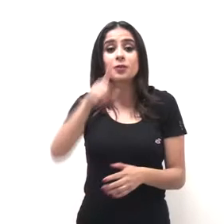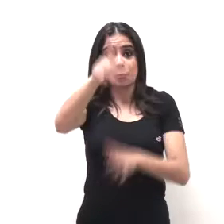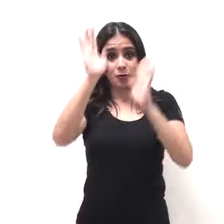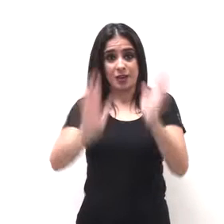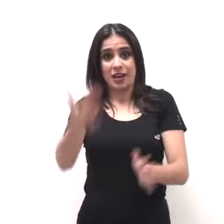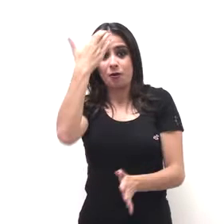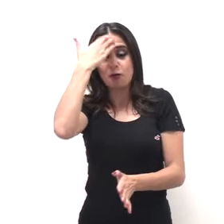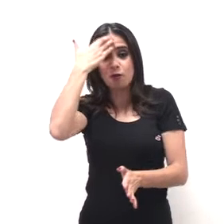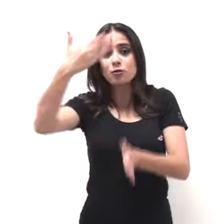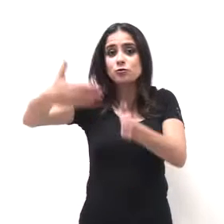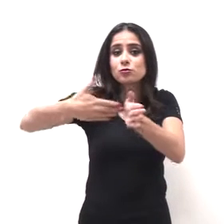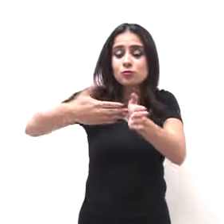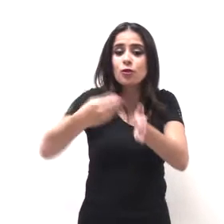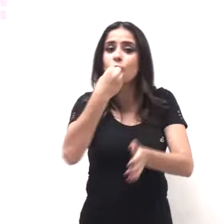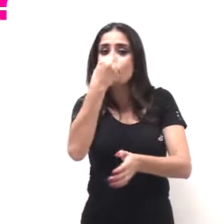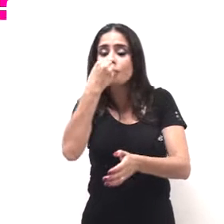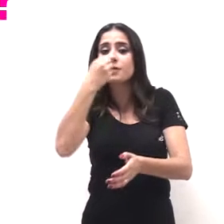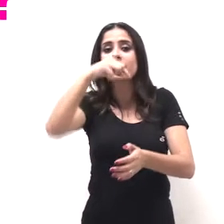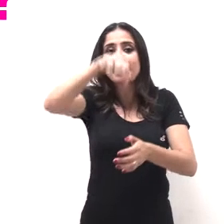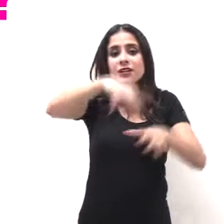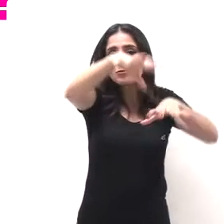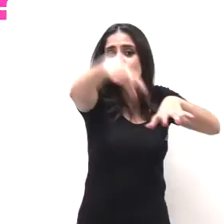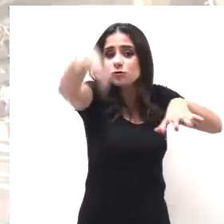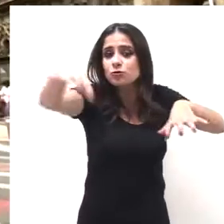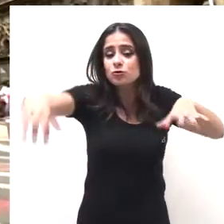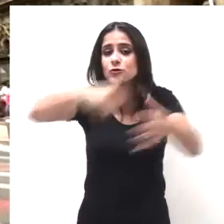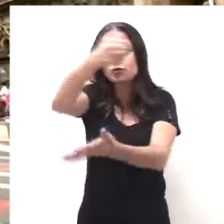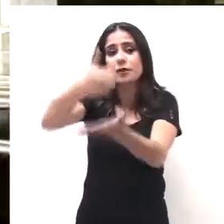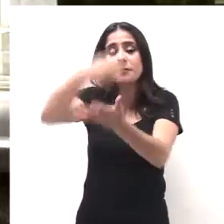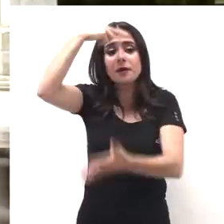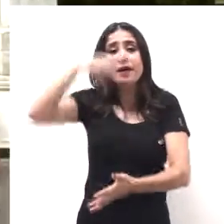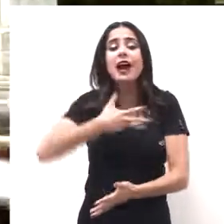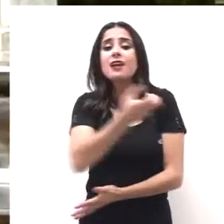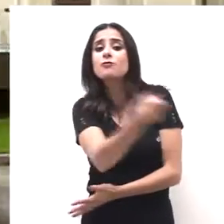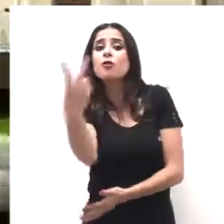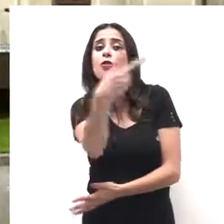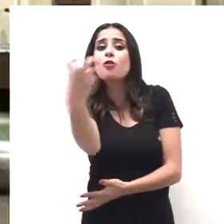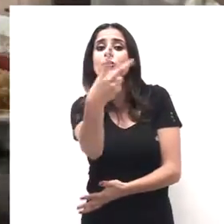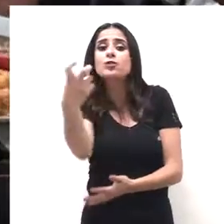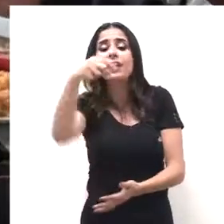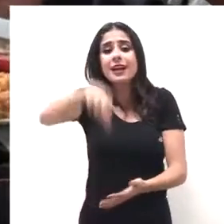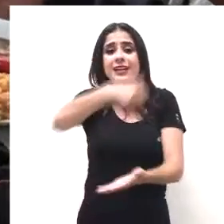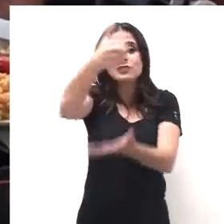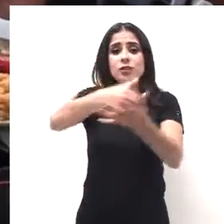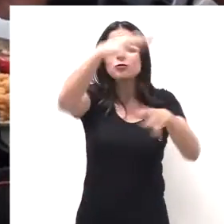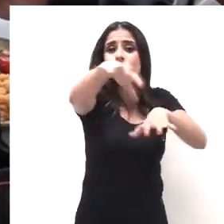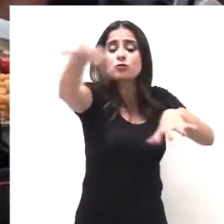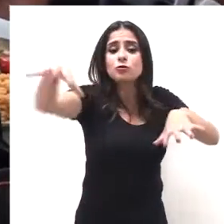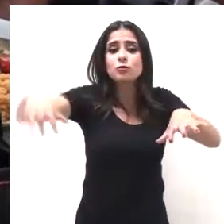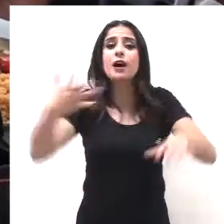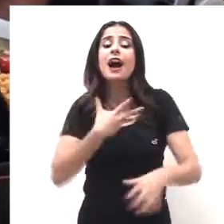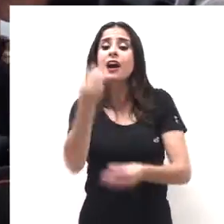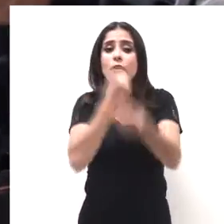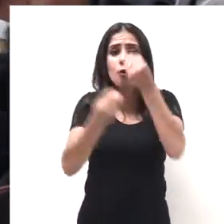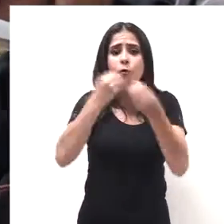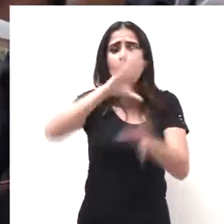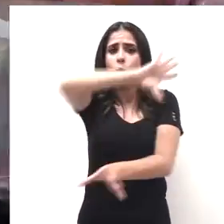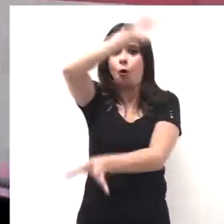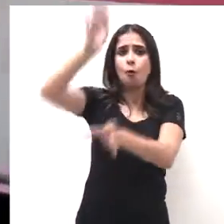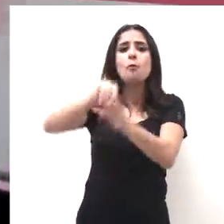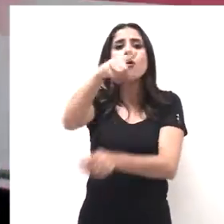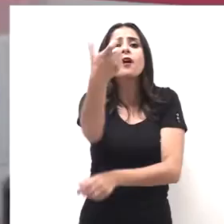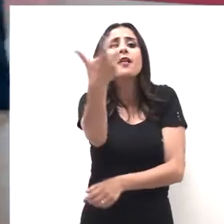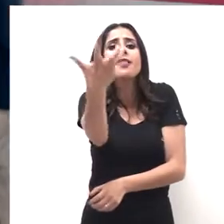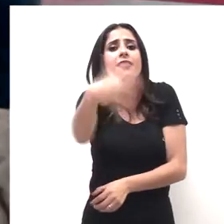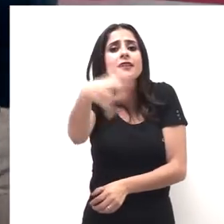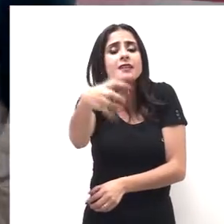¿Ya conoces los comedores comunitarios de la Ciudad de México? Hay más de 200 en toda la ciudad y te ofrecen una comida completa por solo 10 pesos.